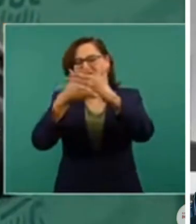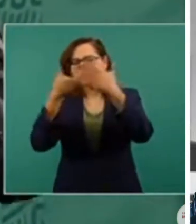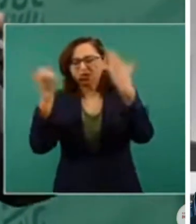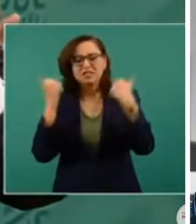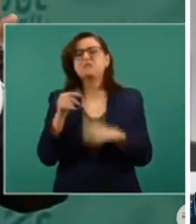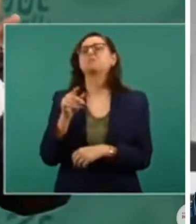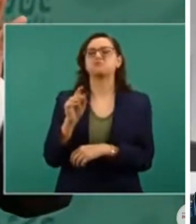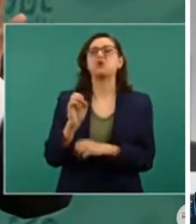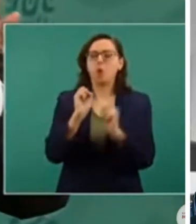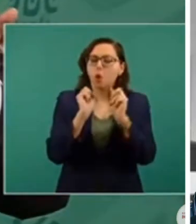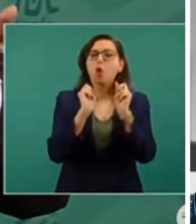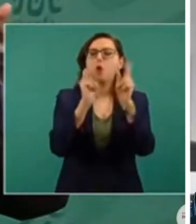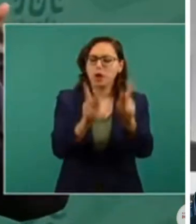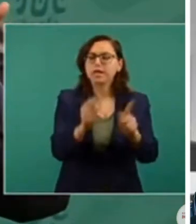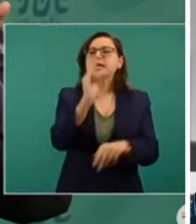sido.